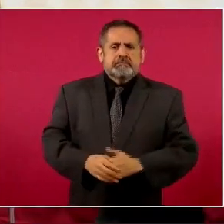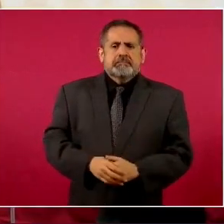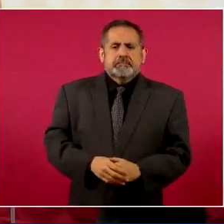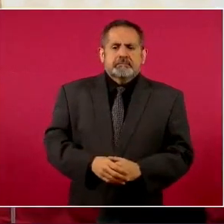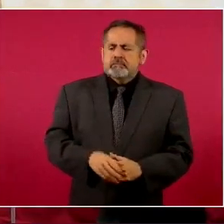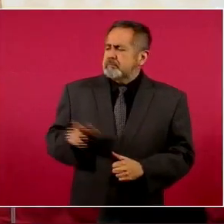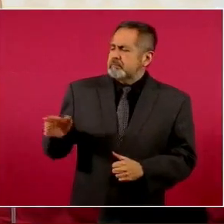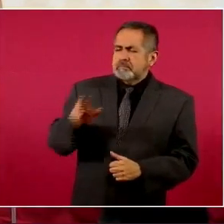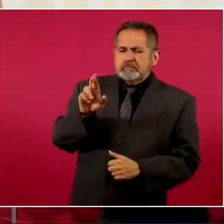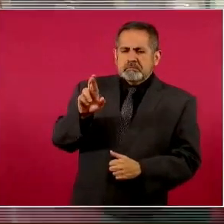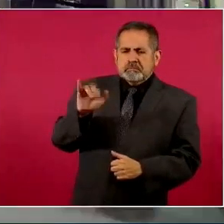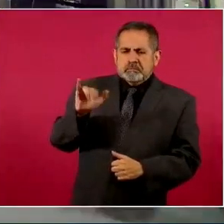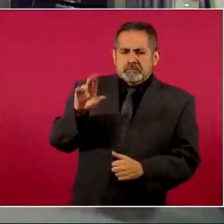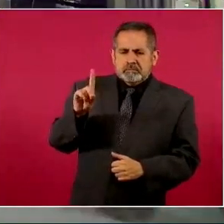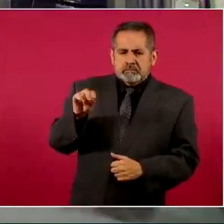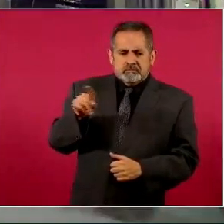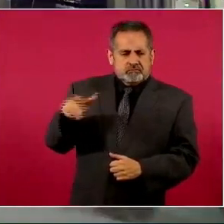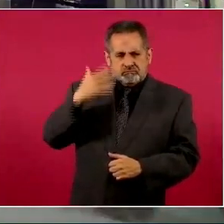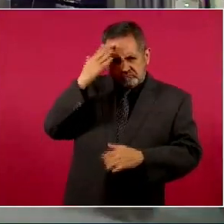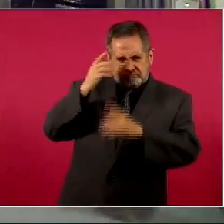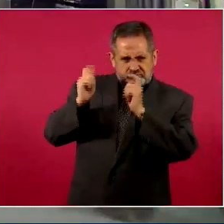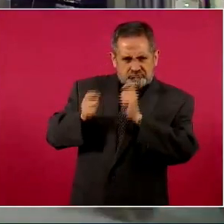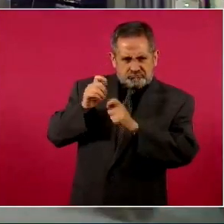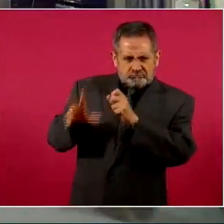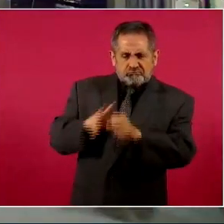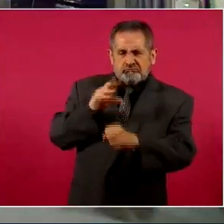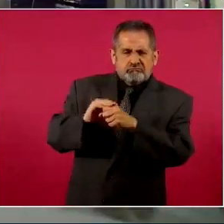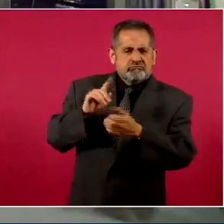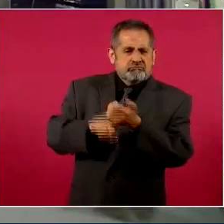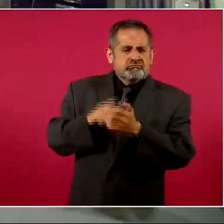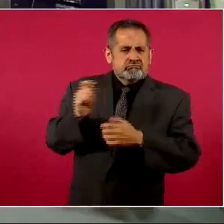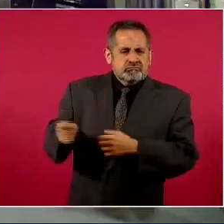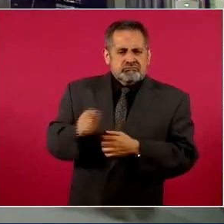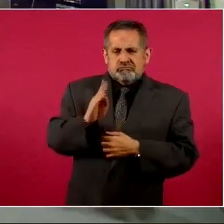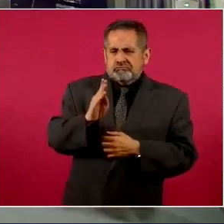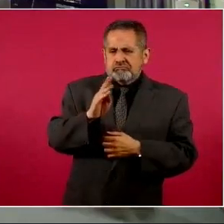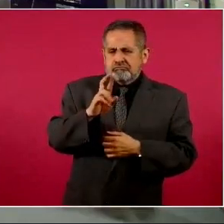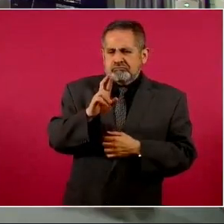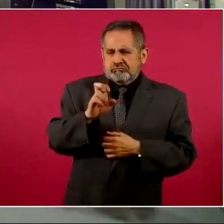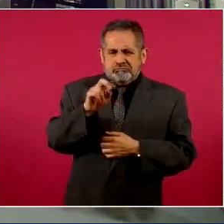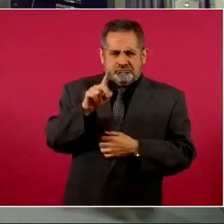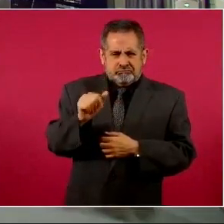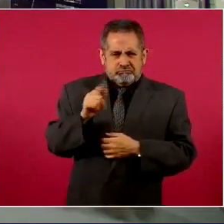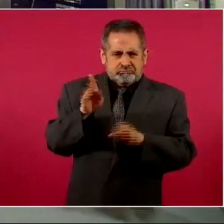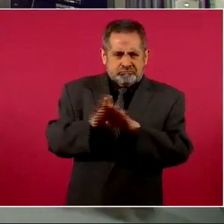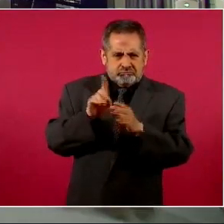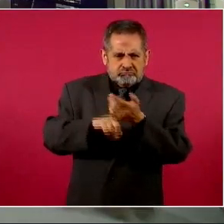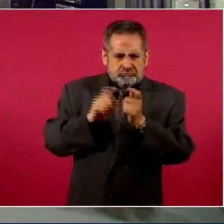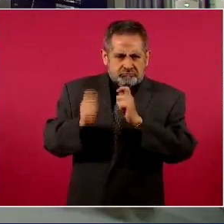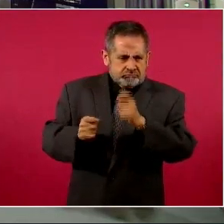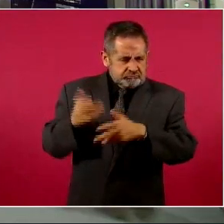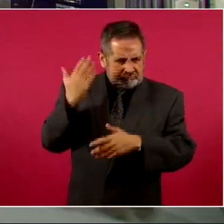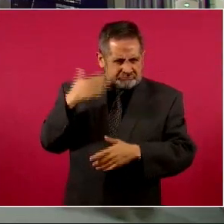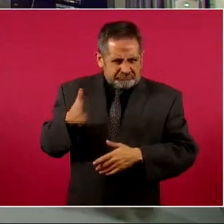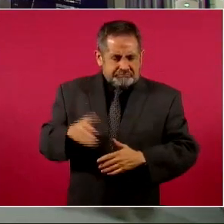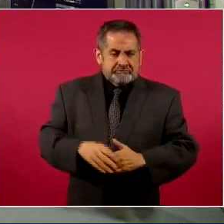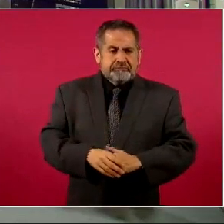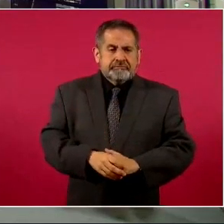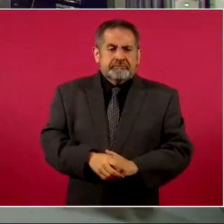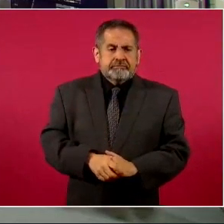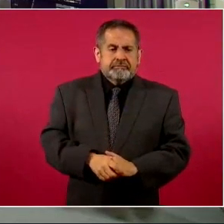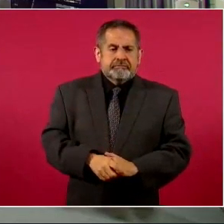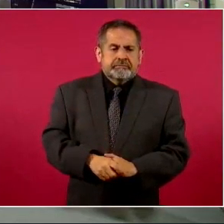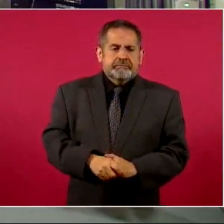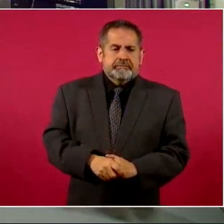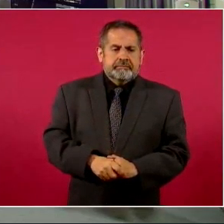Ricardo, ¿tú conoces el caso de Brenda? Es el tema